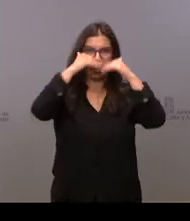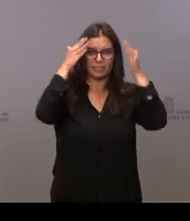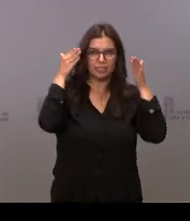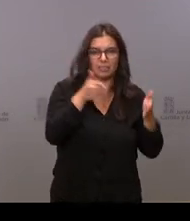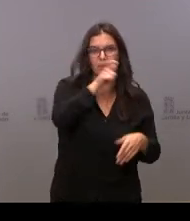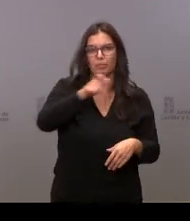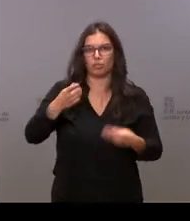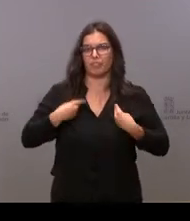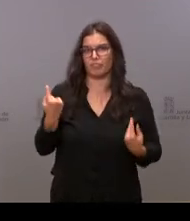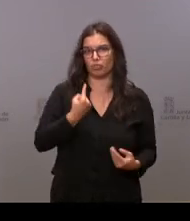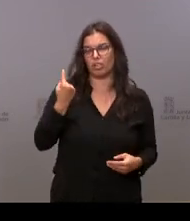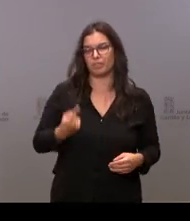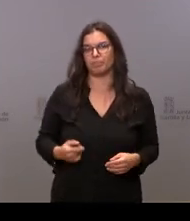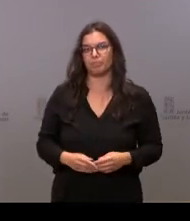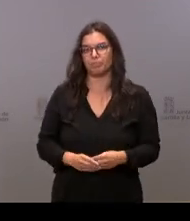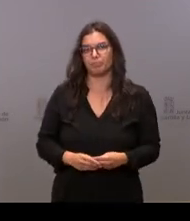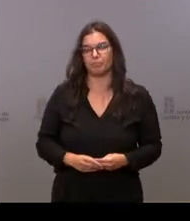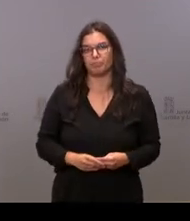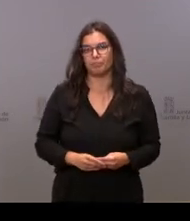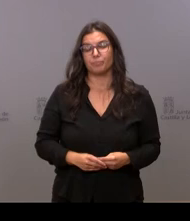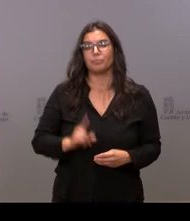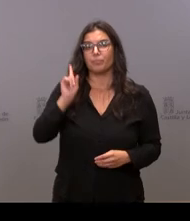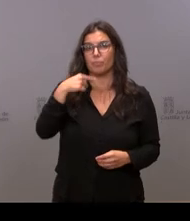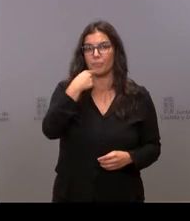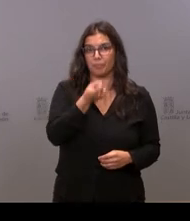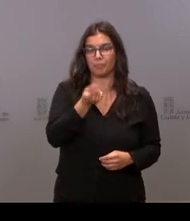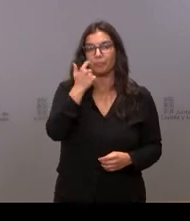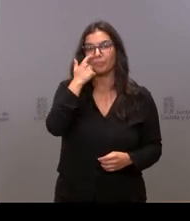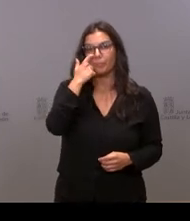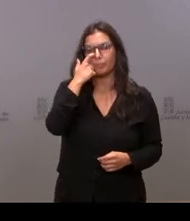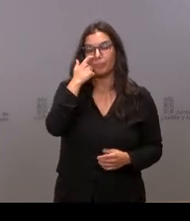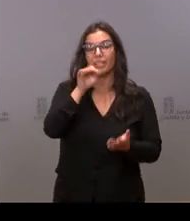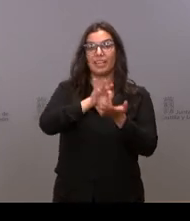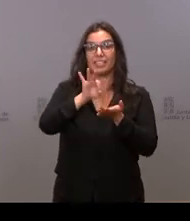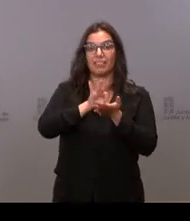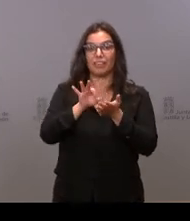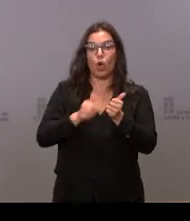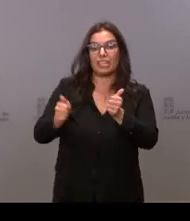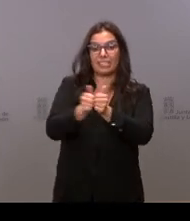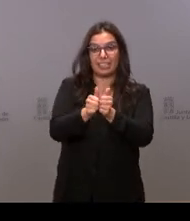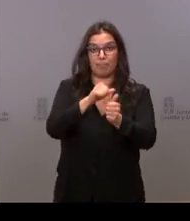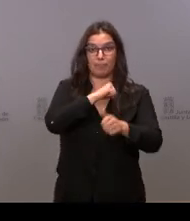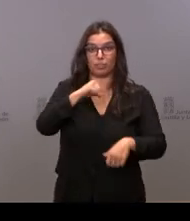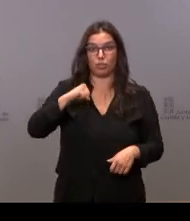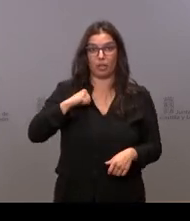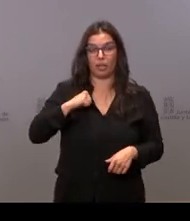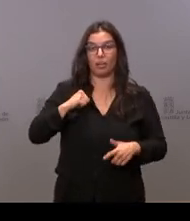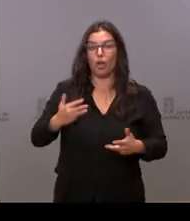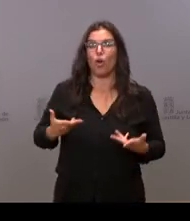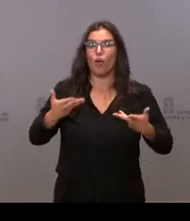viven en soledad. Decir también que el servicio de asistente personal que ofrece